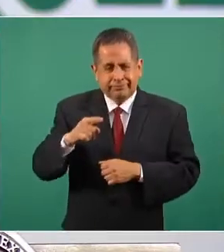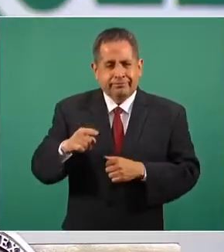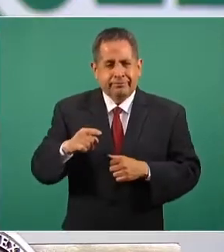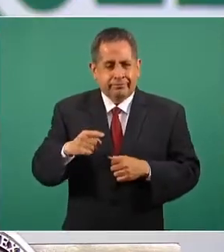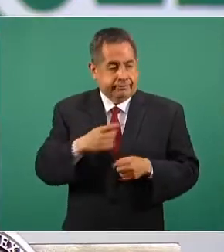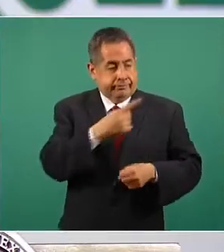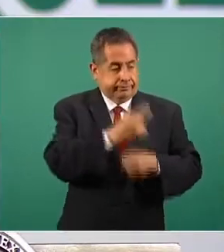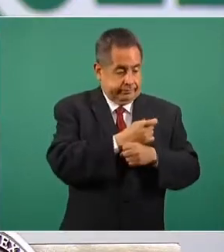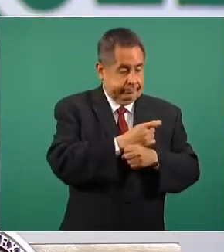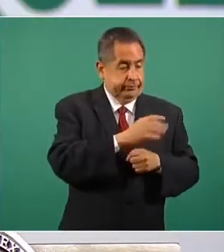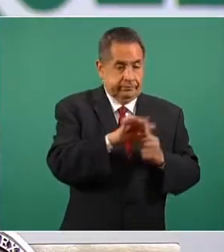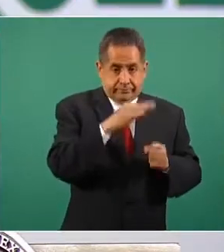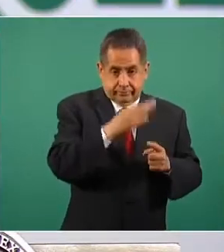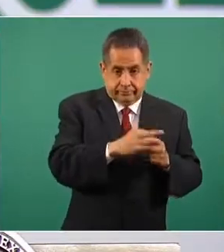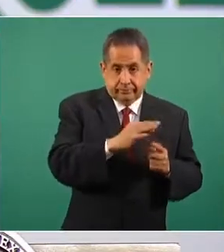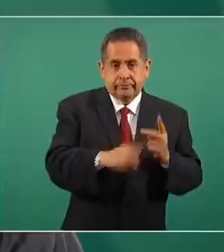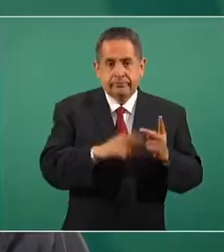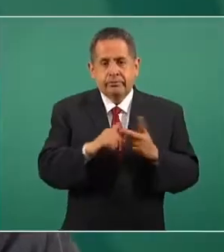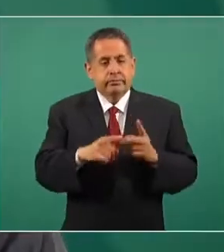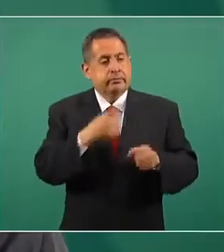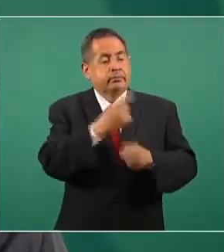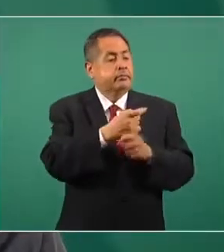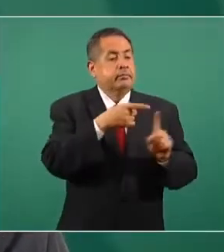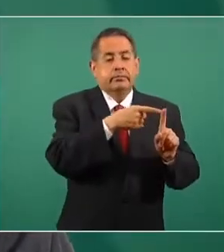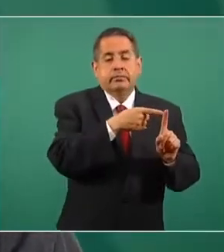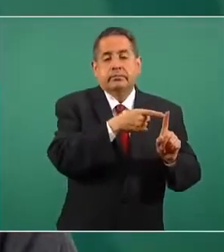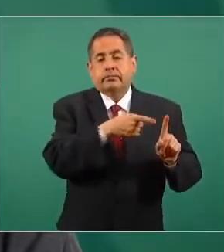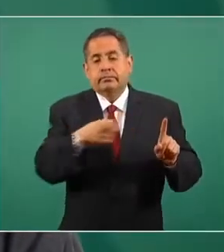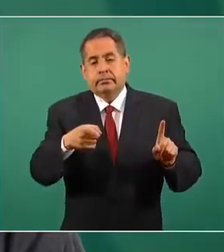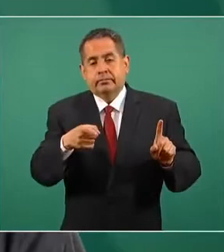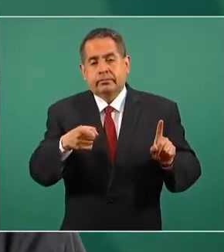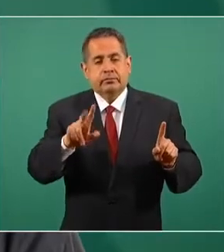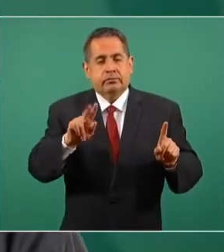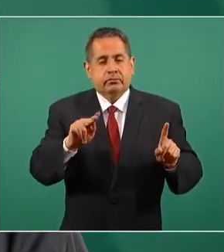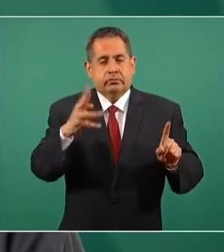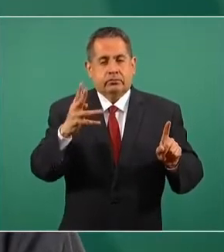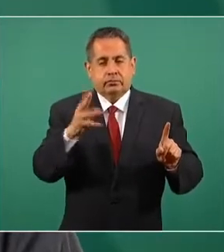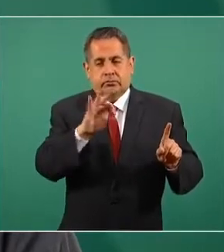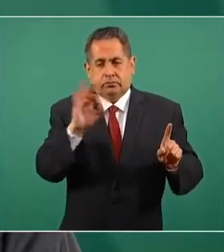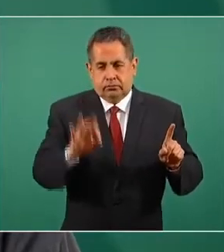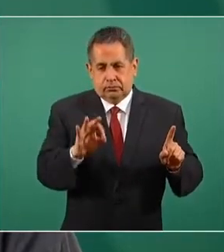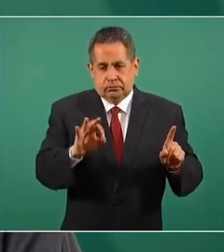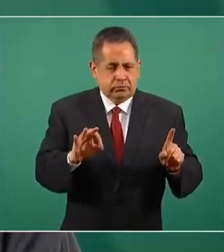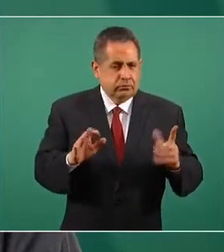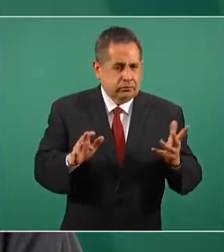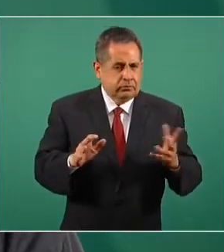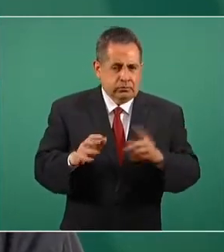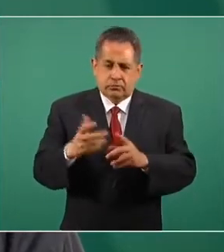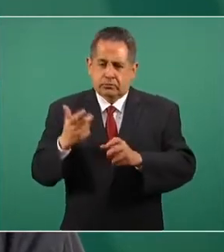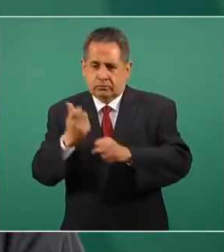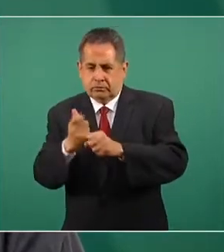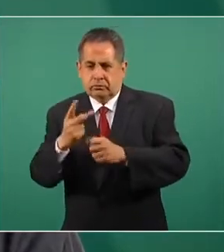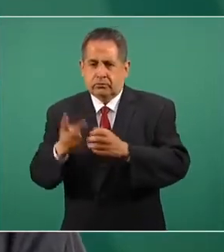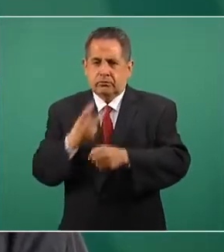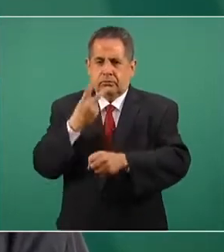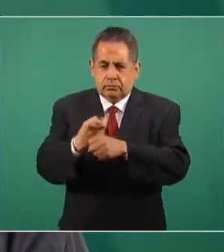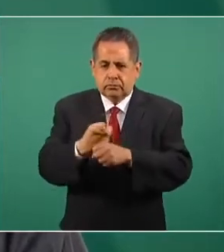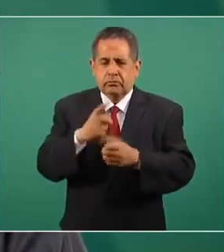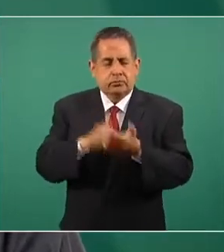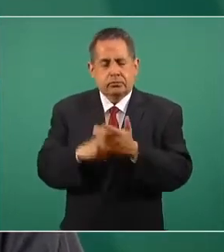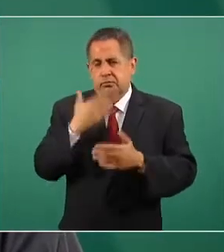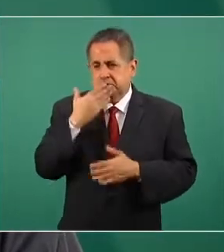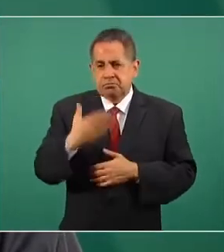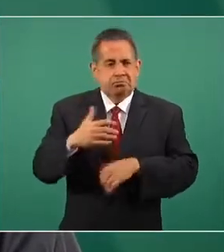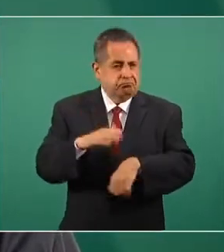la primera vacuna es cuando se aplica la primera vacuna es del 84 por ciento. Entonces, estamos en tiempo, estamos